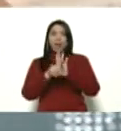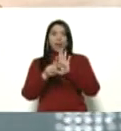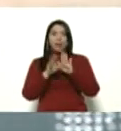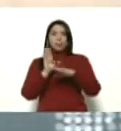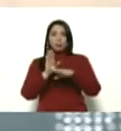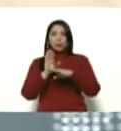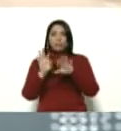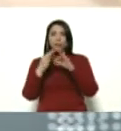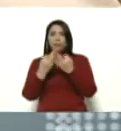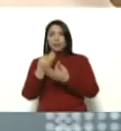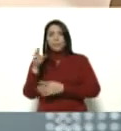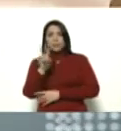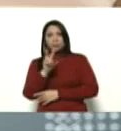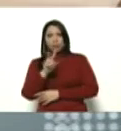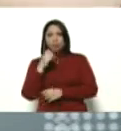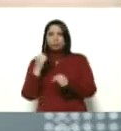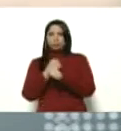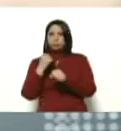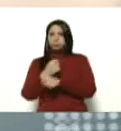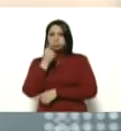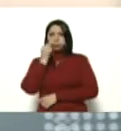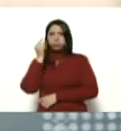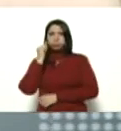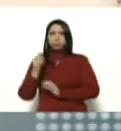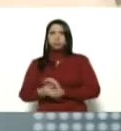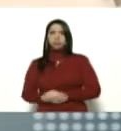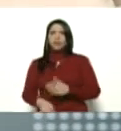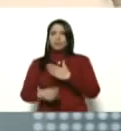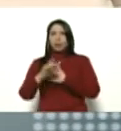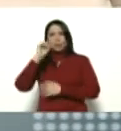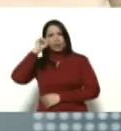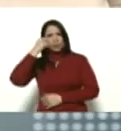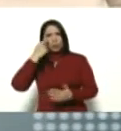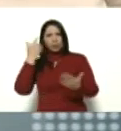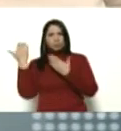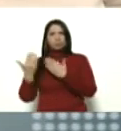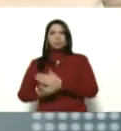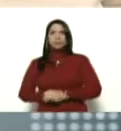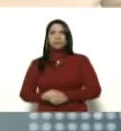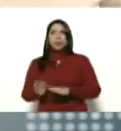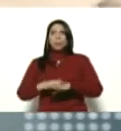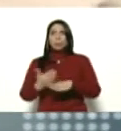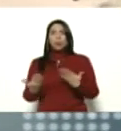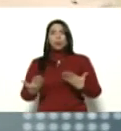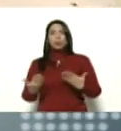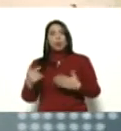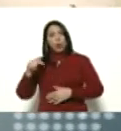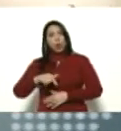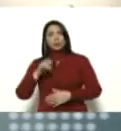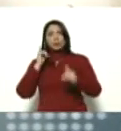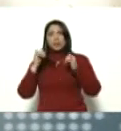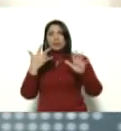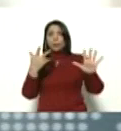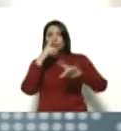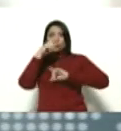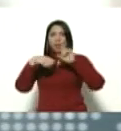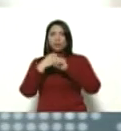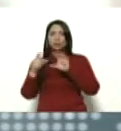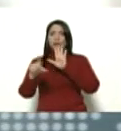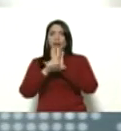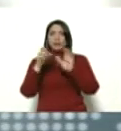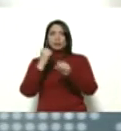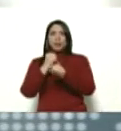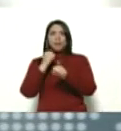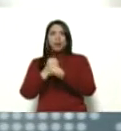familia venezolana, a los trabajadores, a las trabajadoras. Vamos a recordar ese momento, porque hoy conmemoramos ocho años de la ley